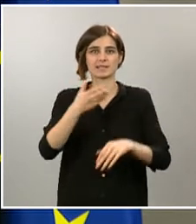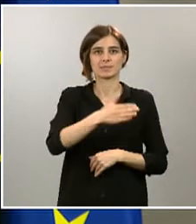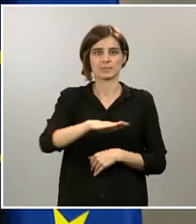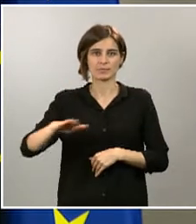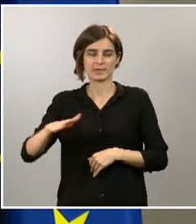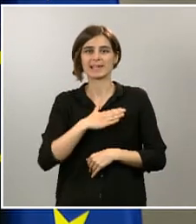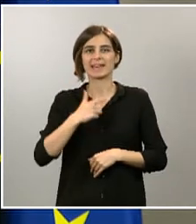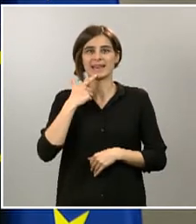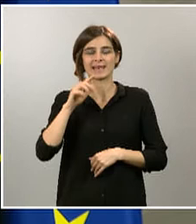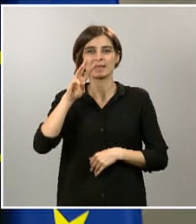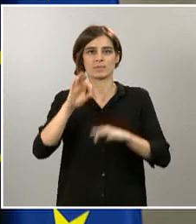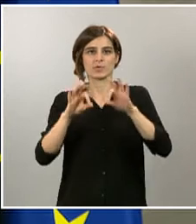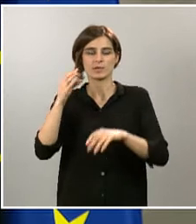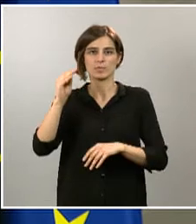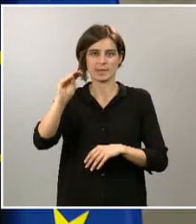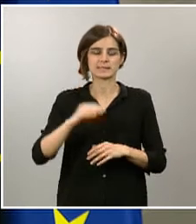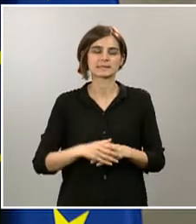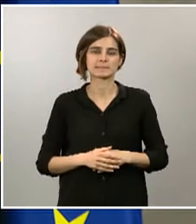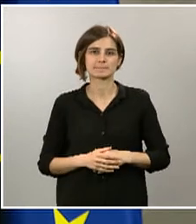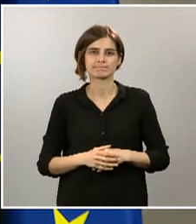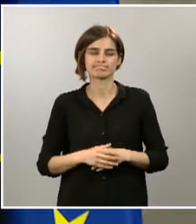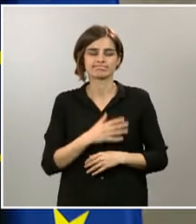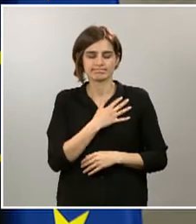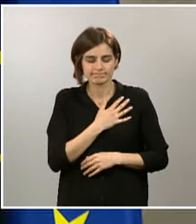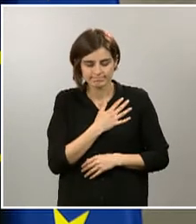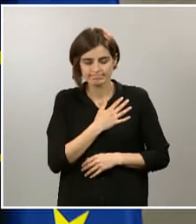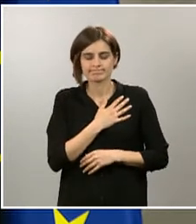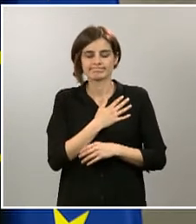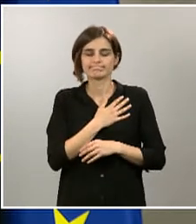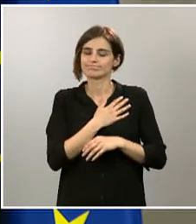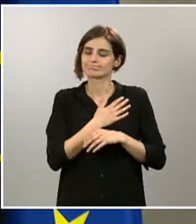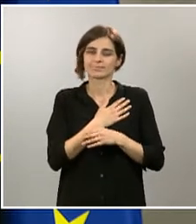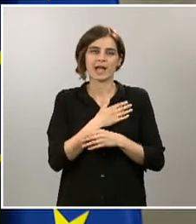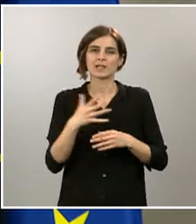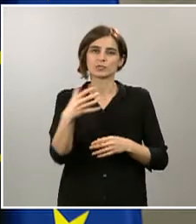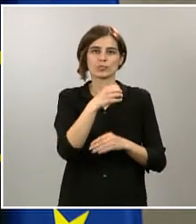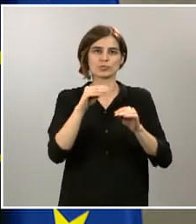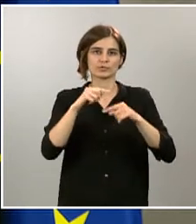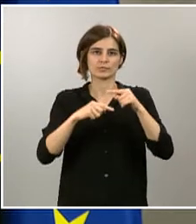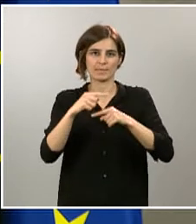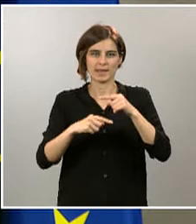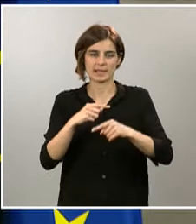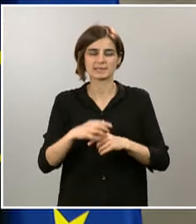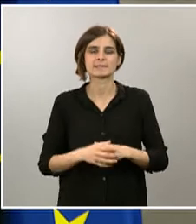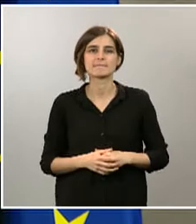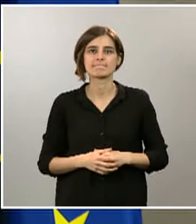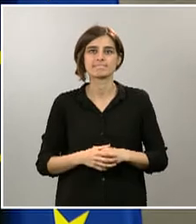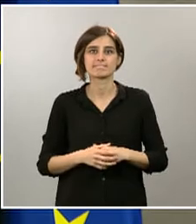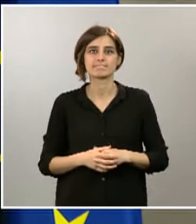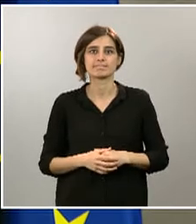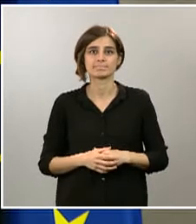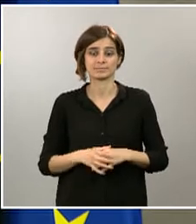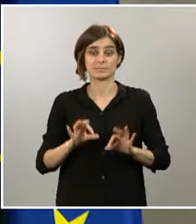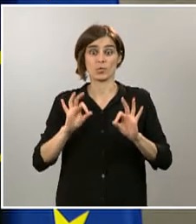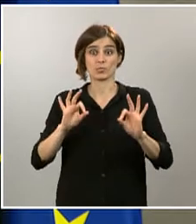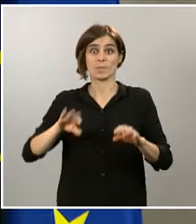3%. Nuestras condolencias más sentidas a todos sus familiares. Estos datos a un día. Mañana se cumple un mes